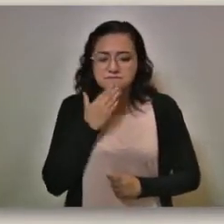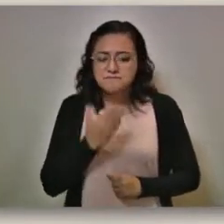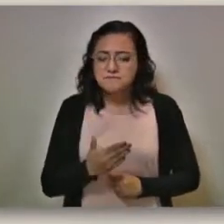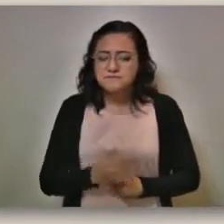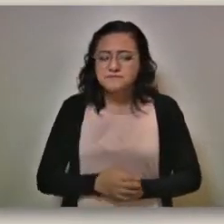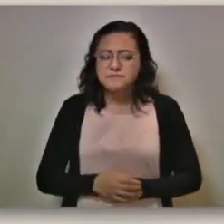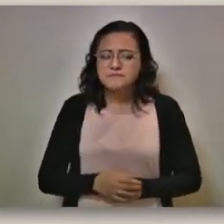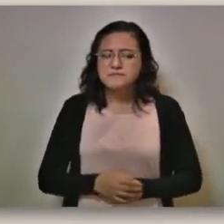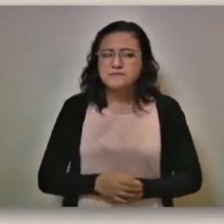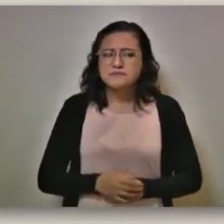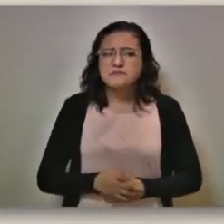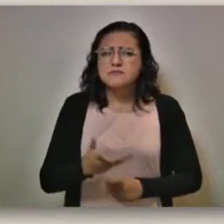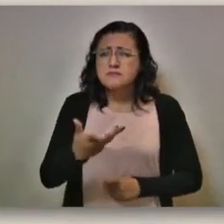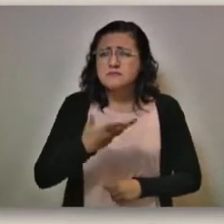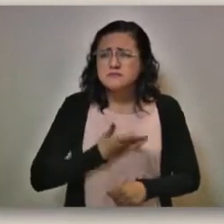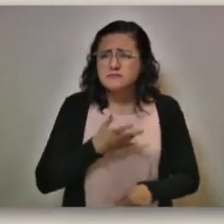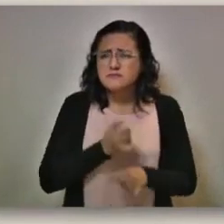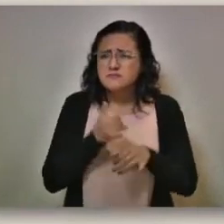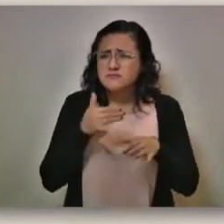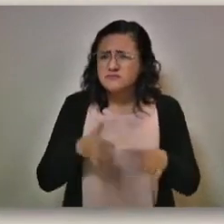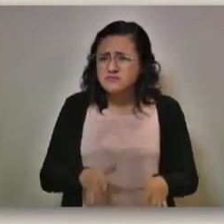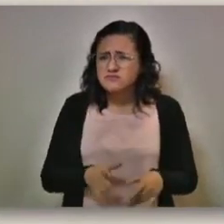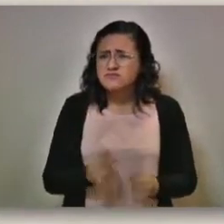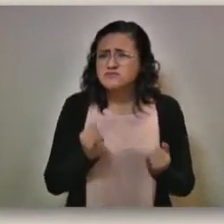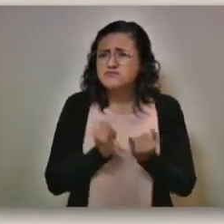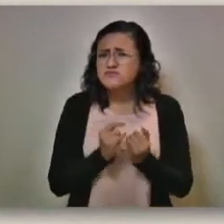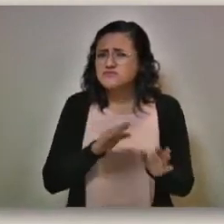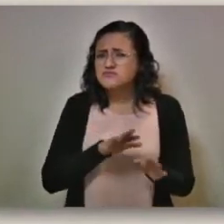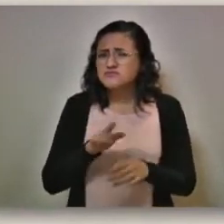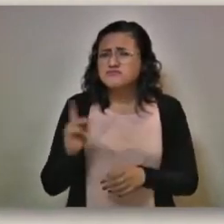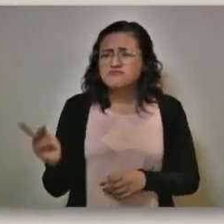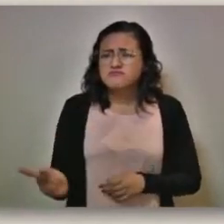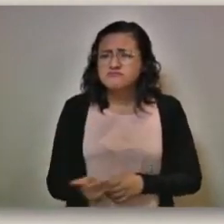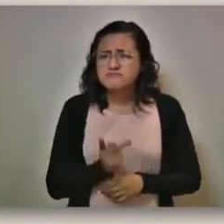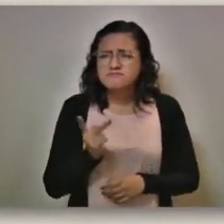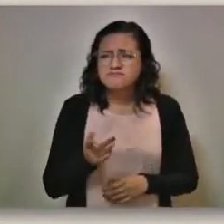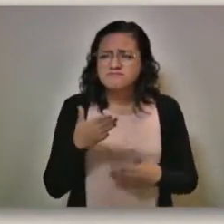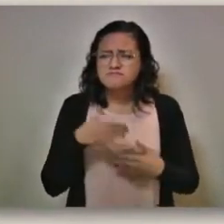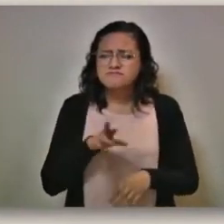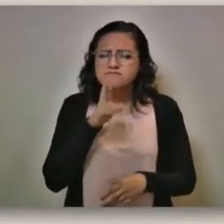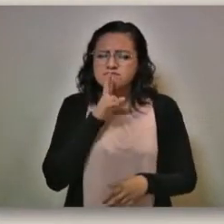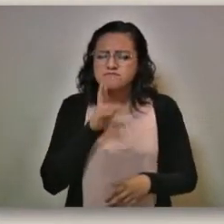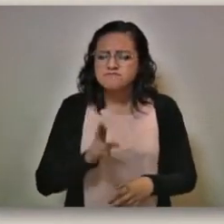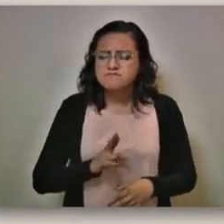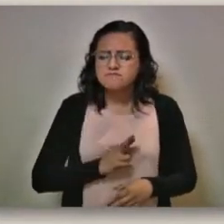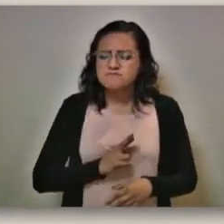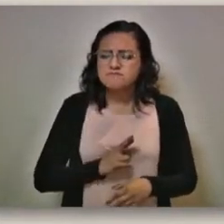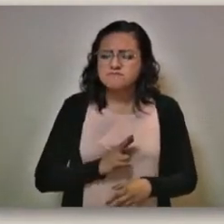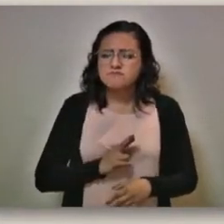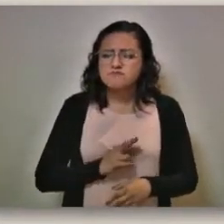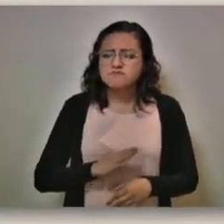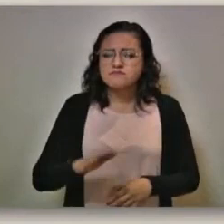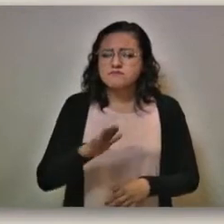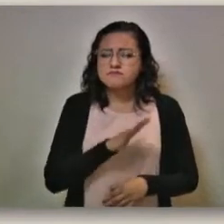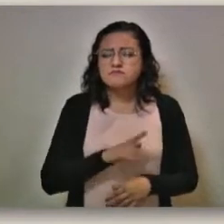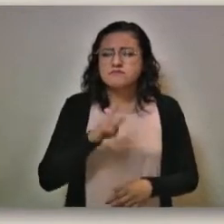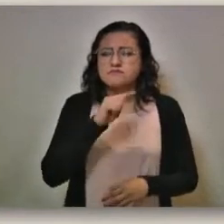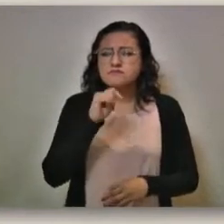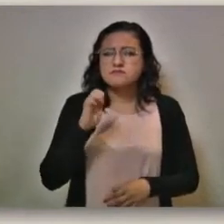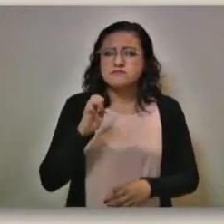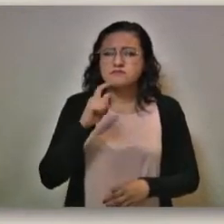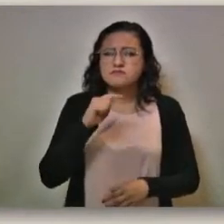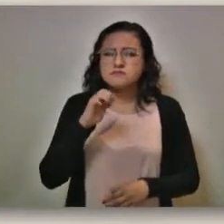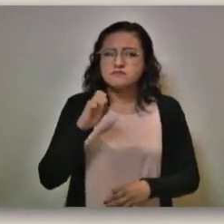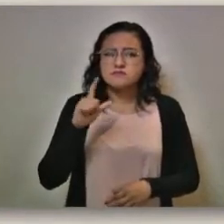qué información tiene al respecto. Y al secretario David Méndez, preguntarle. Hay algunos reportes de que en la comunidad de Tetela, donde